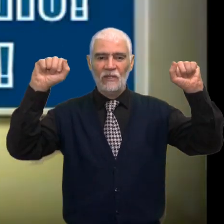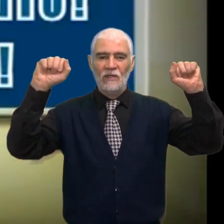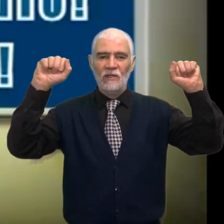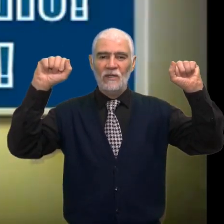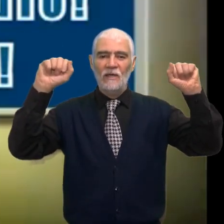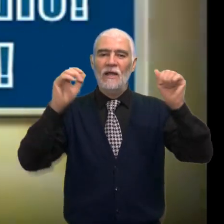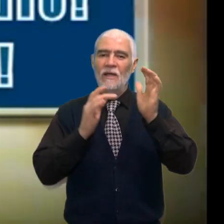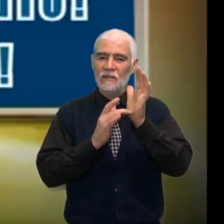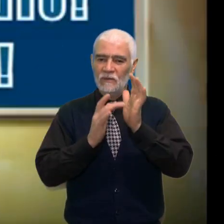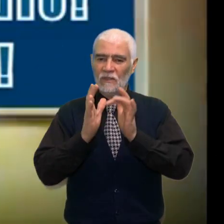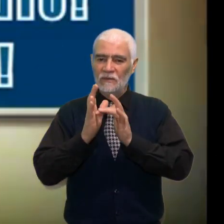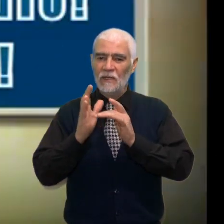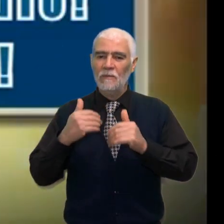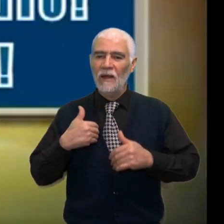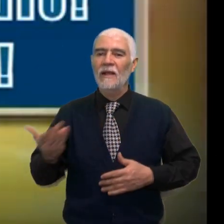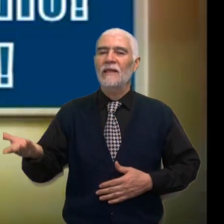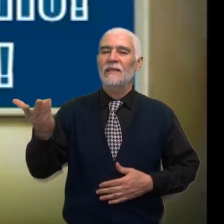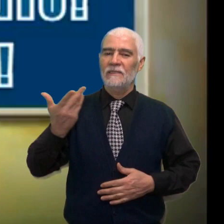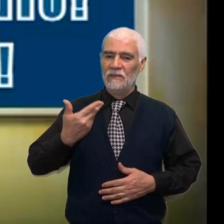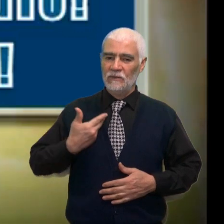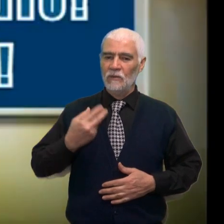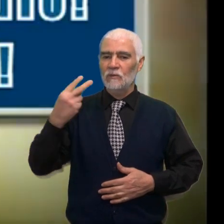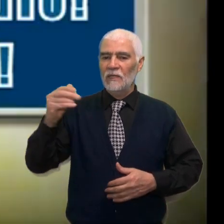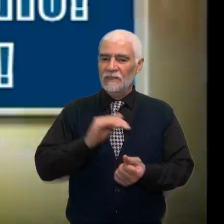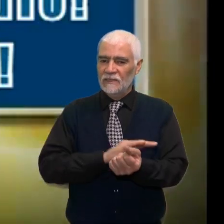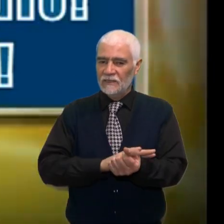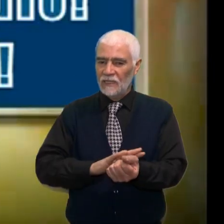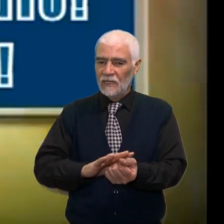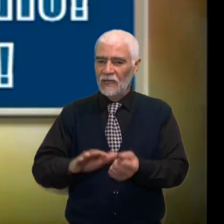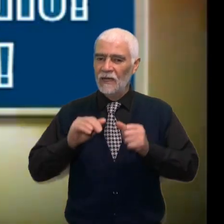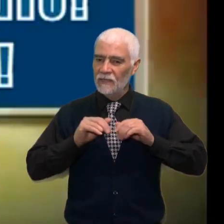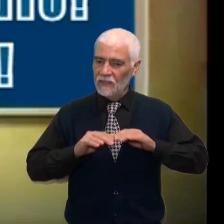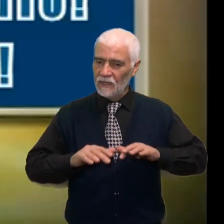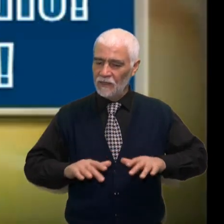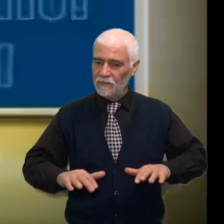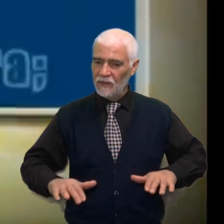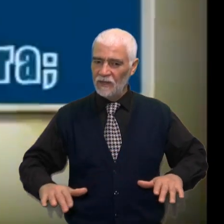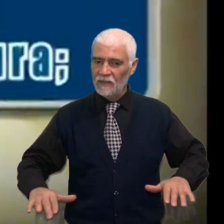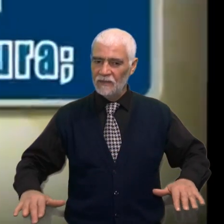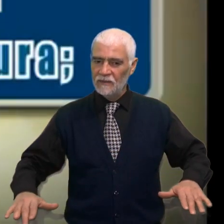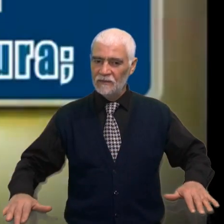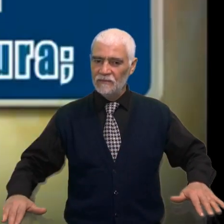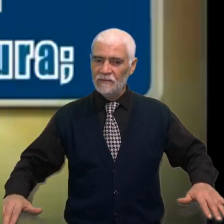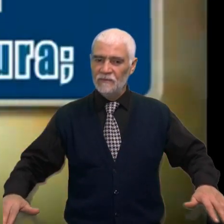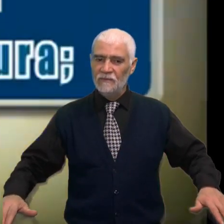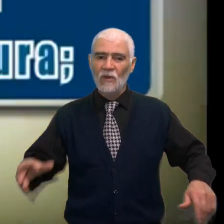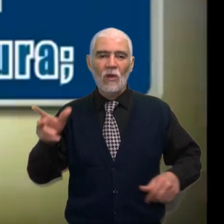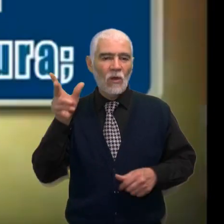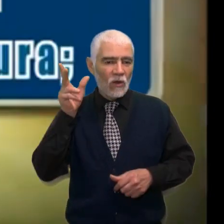Jesús me dio, su sangre derramó